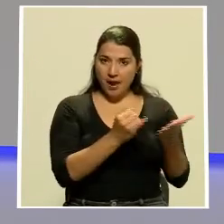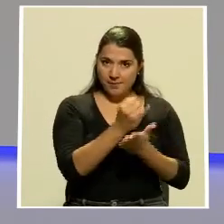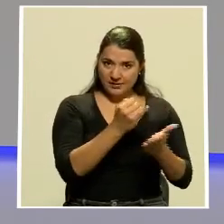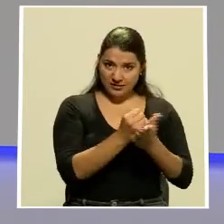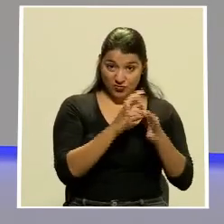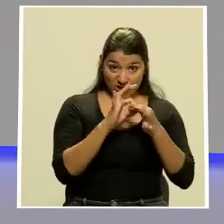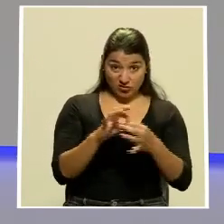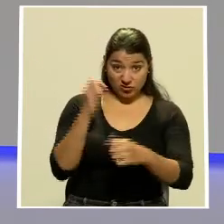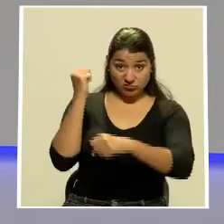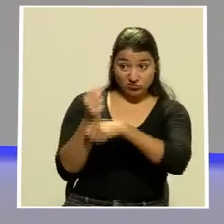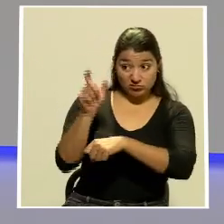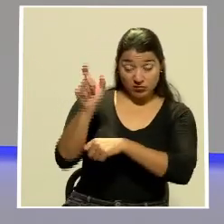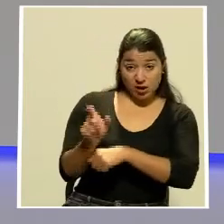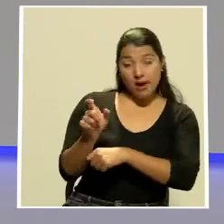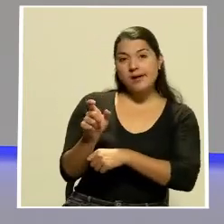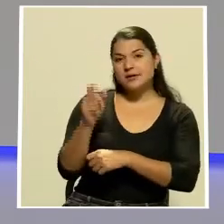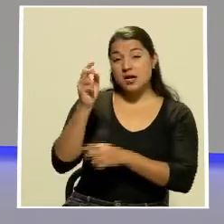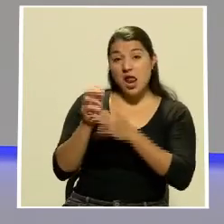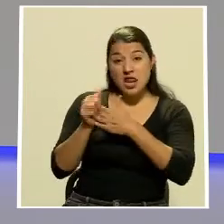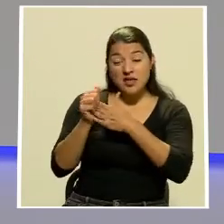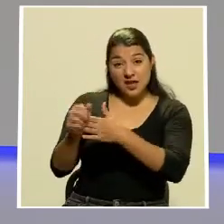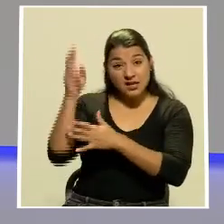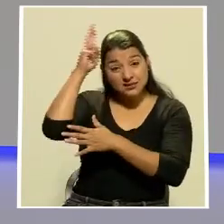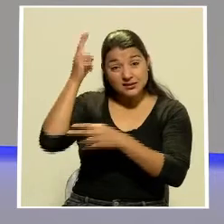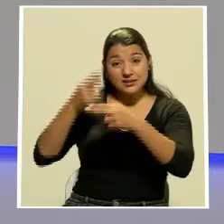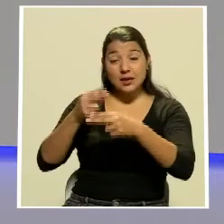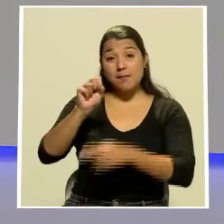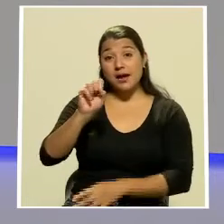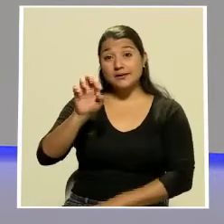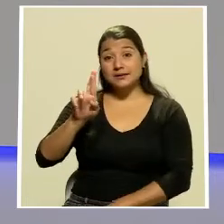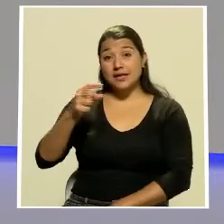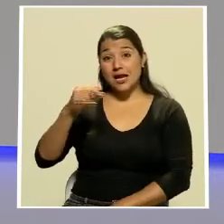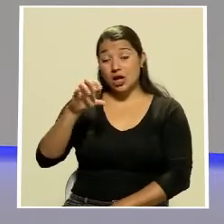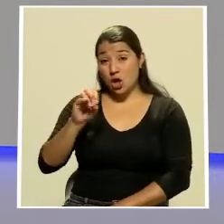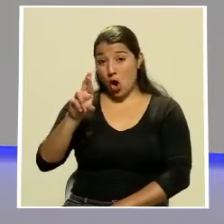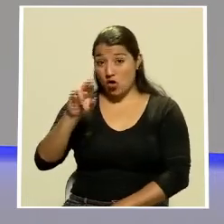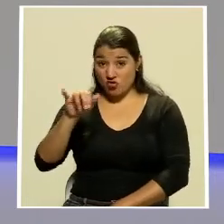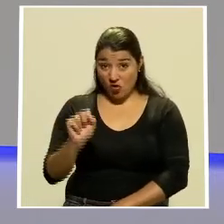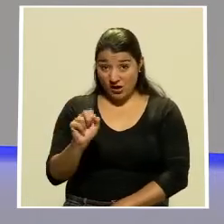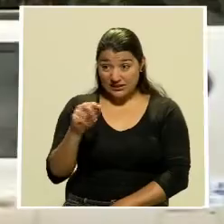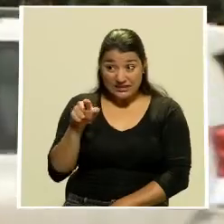el homicidio del líder indígena Sergio Rojas Ortiz, abren portillos para que las agresiones continúen.